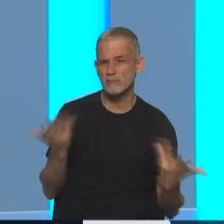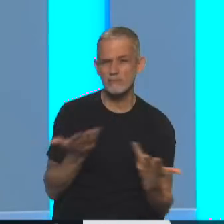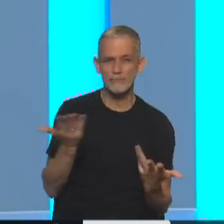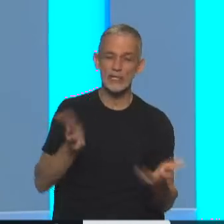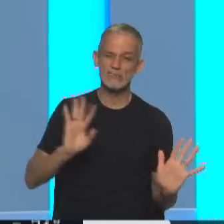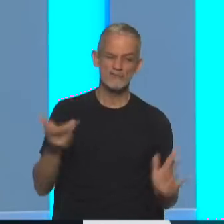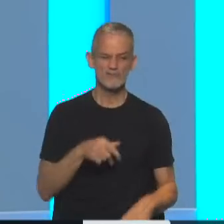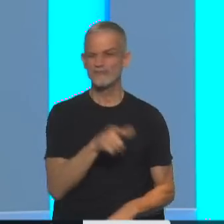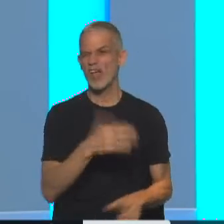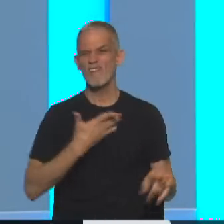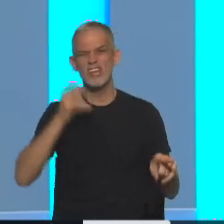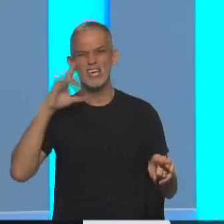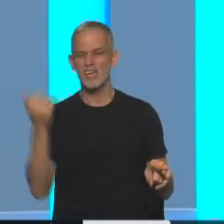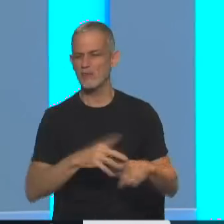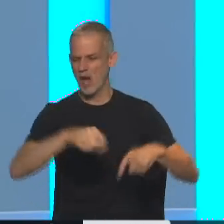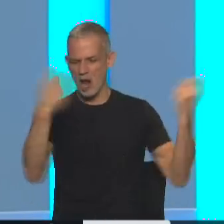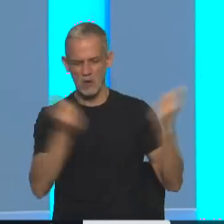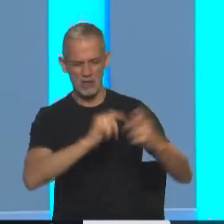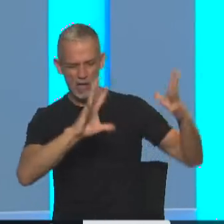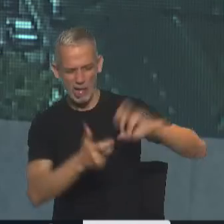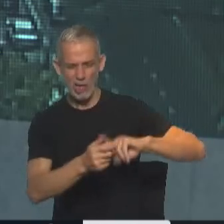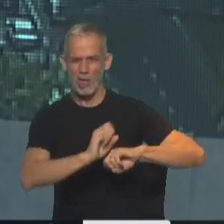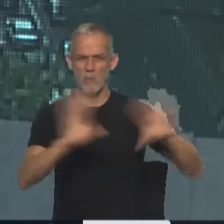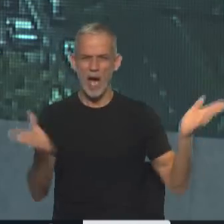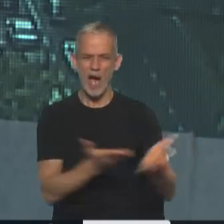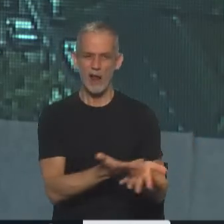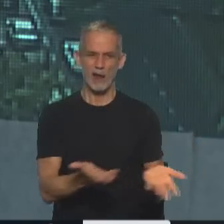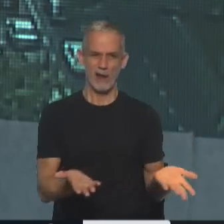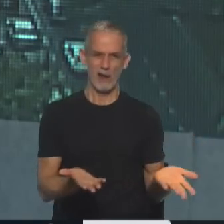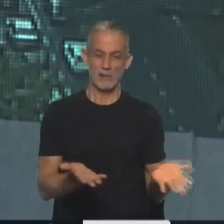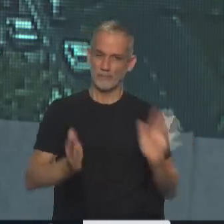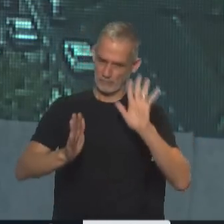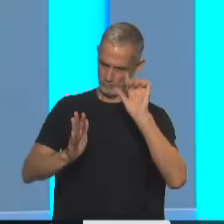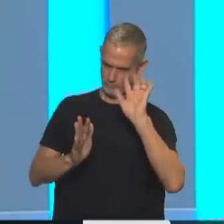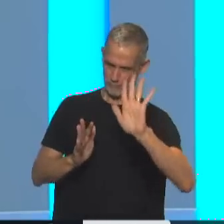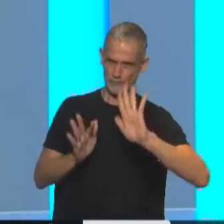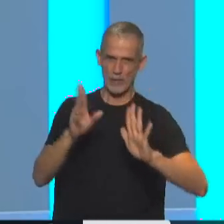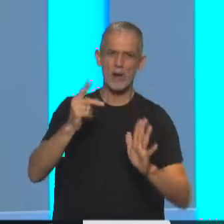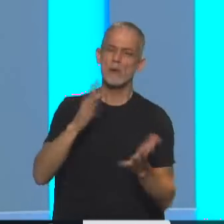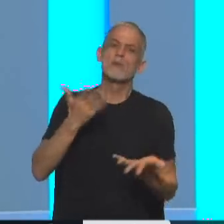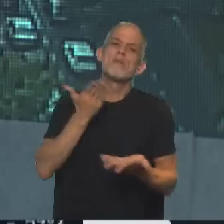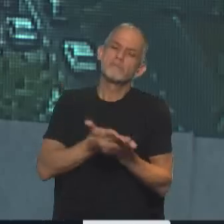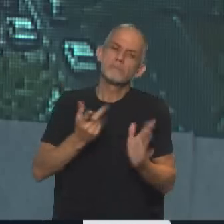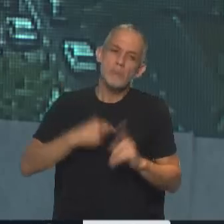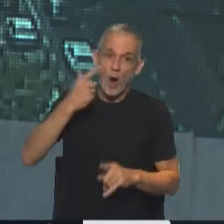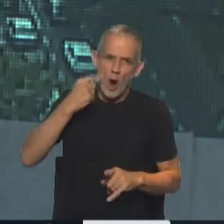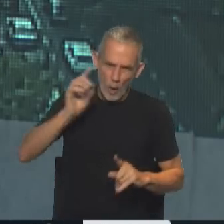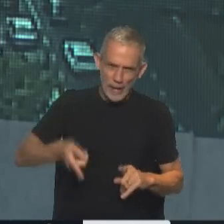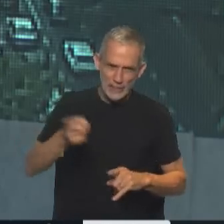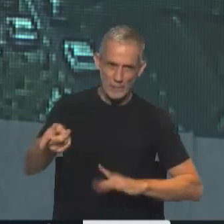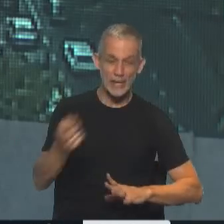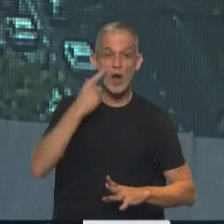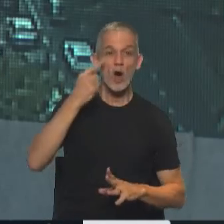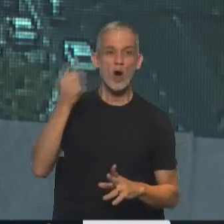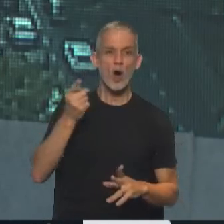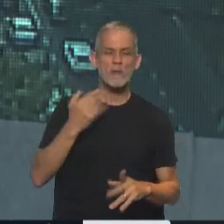Y frígida, estás rota, estás dañada. Ojo ahí, voy a poner un... También es exigencia hacia los hombres, Ahora vira hombre